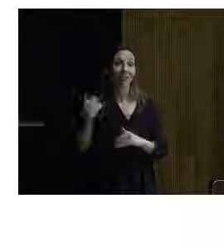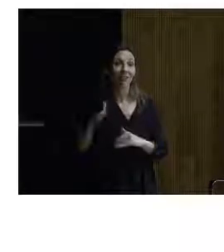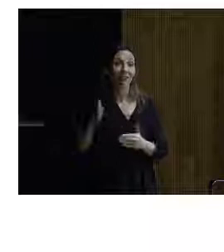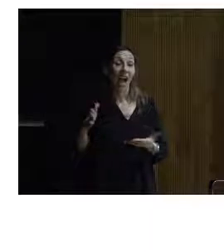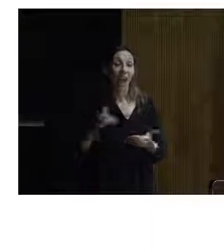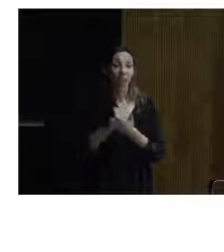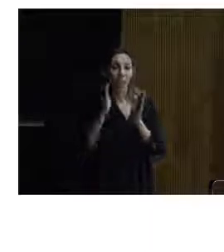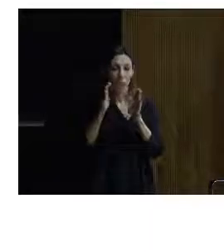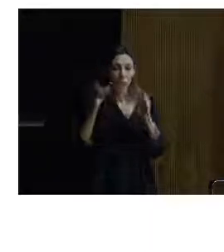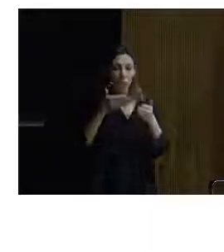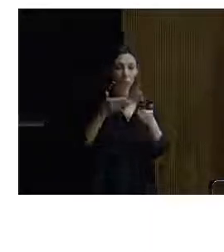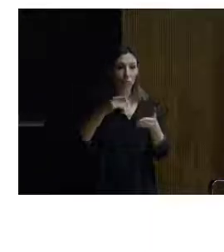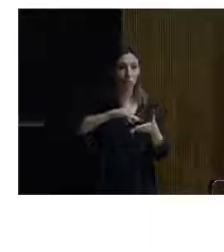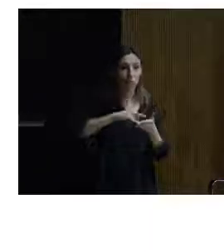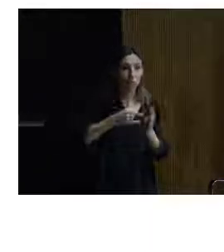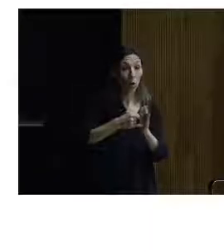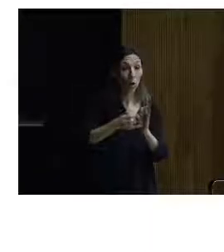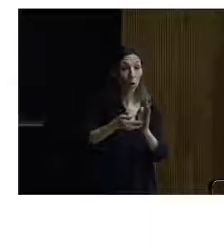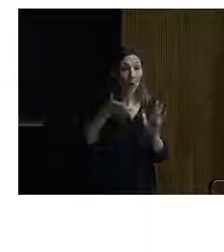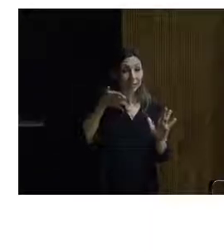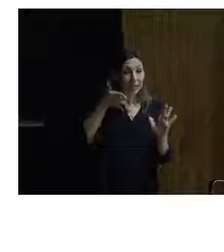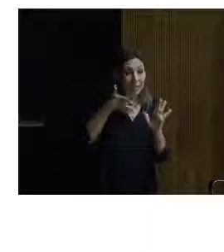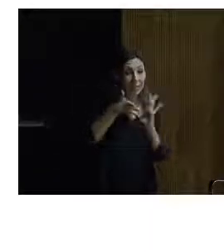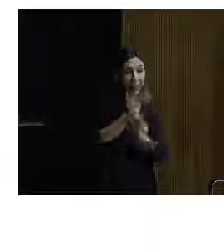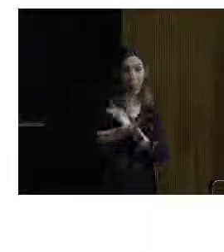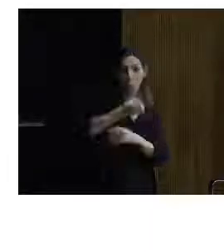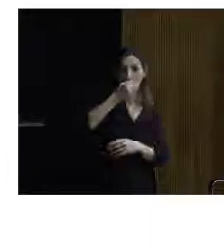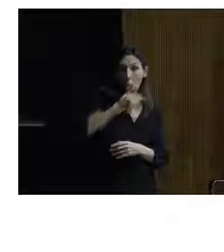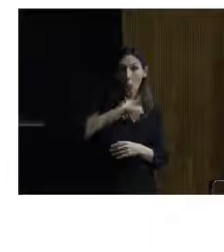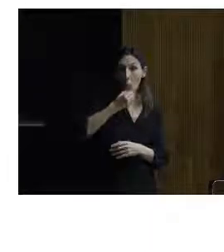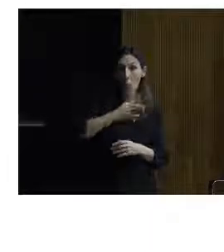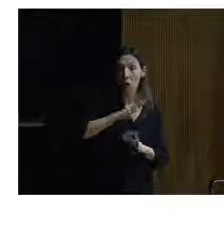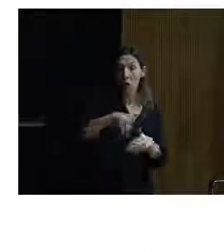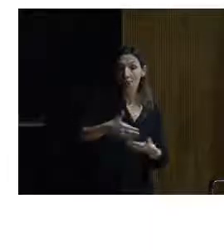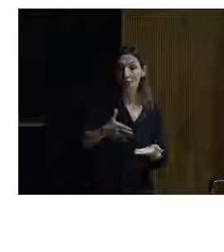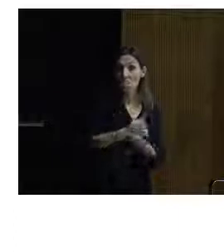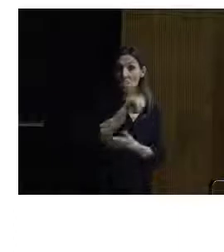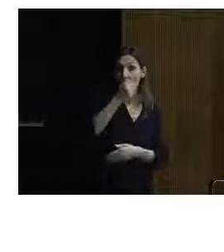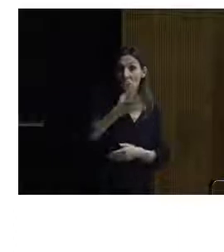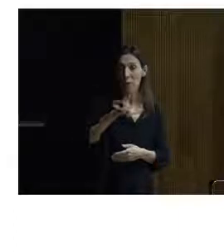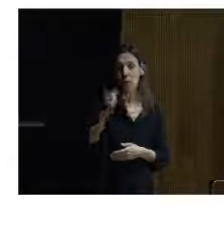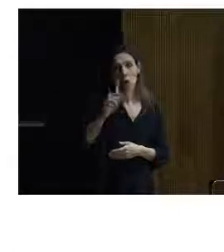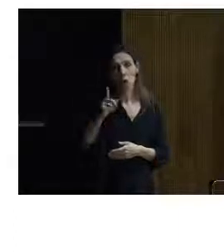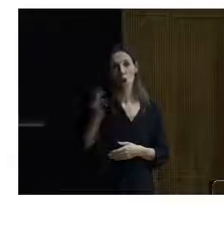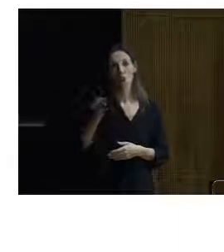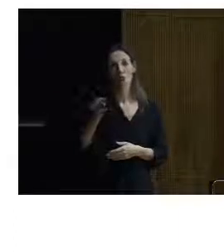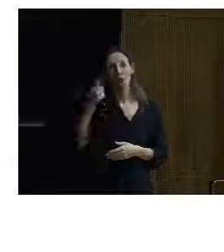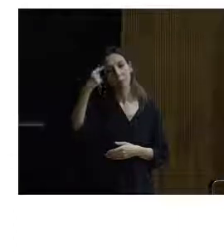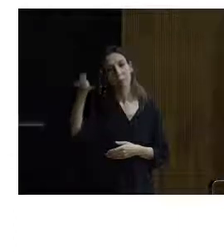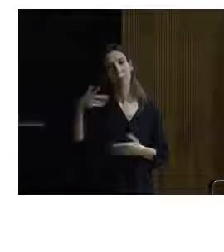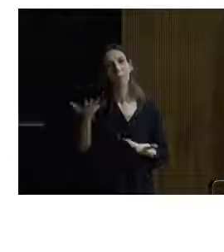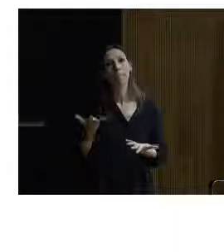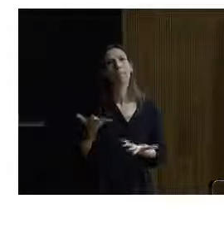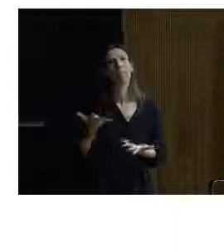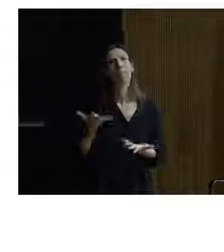proyectos donde describimos qué bien nos va a quedar el edificio. No, tenemos que saber cuáles son